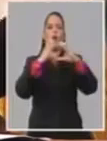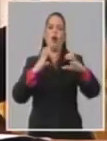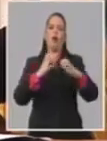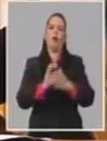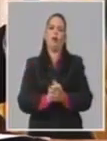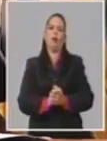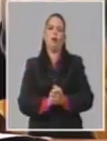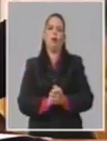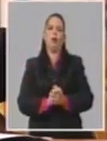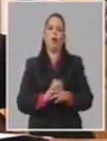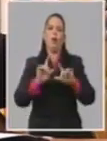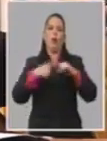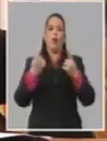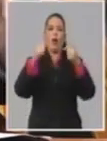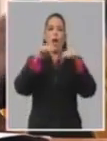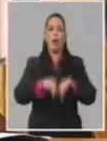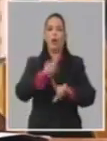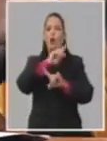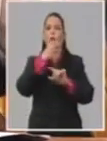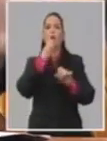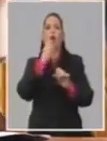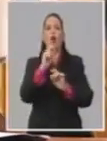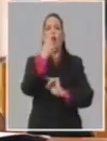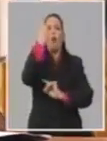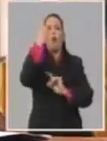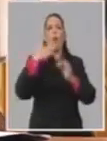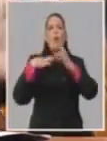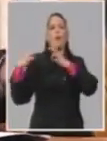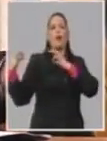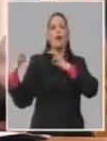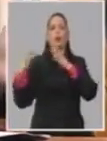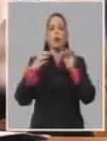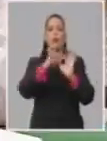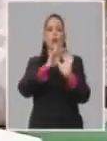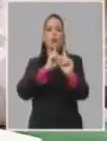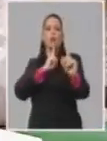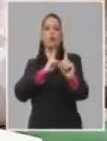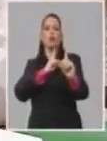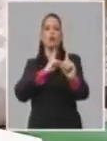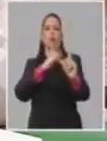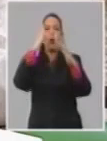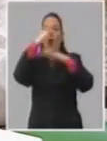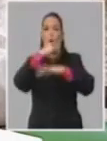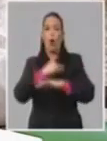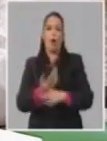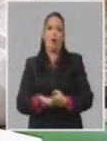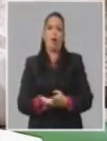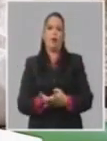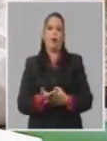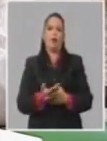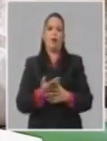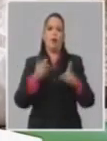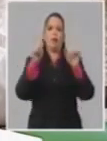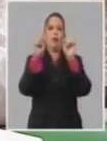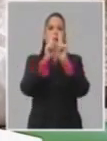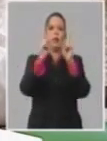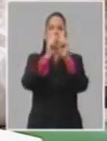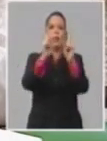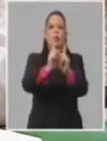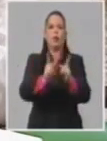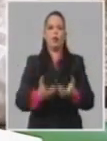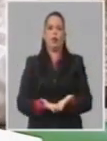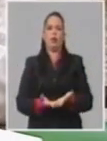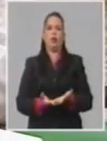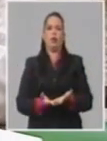a dos metros y medio o dos metros de separación, ahí están todos unos sobre otros y no hay otra seguridad que esa. Es muy difícil y también si